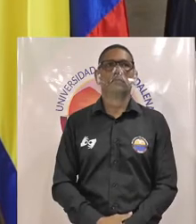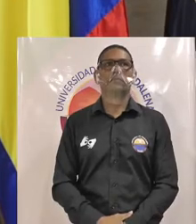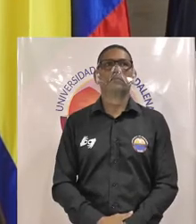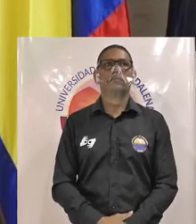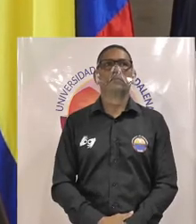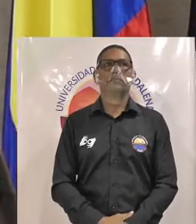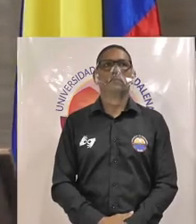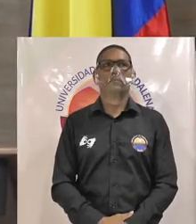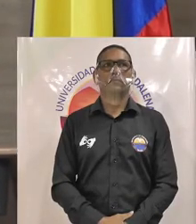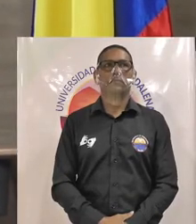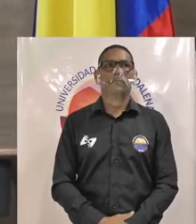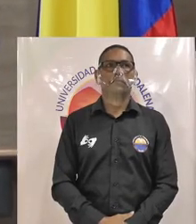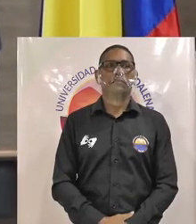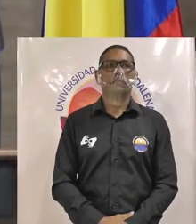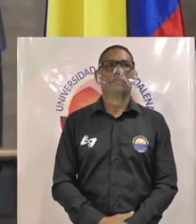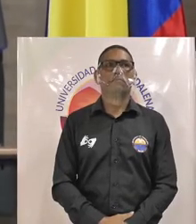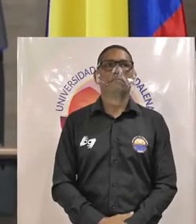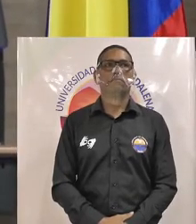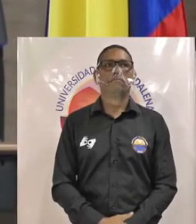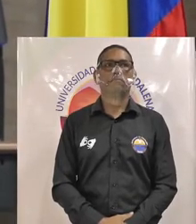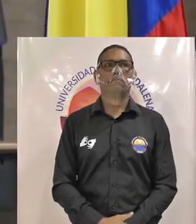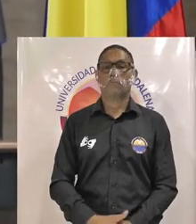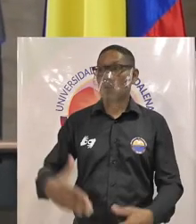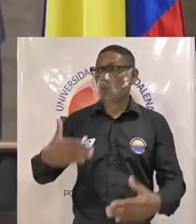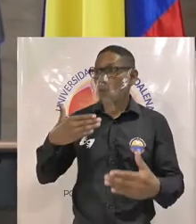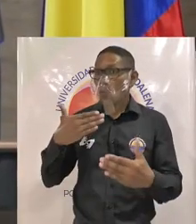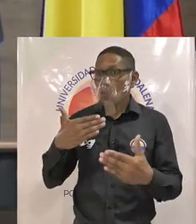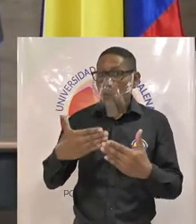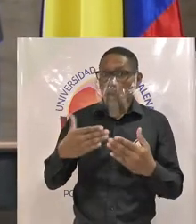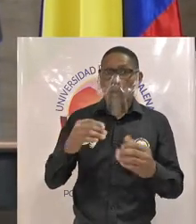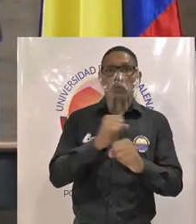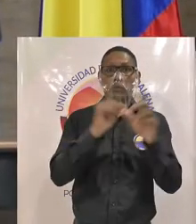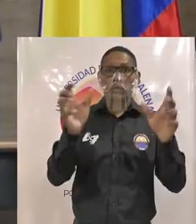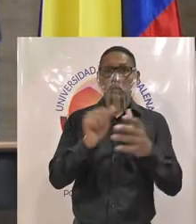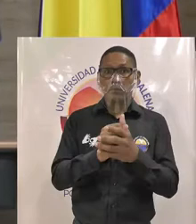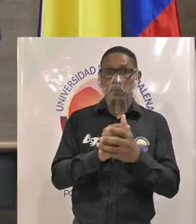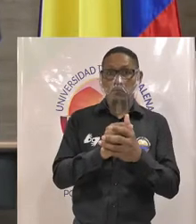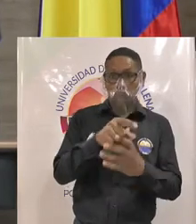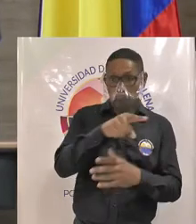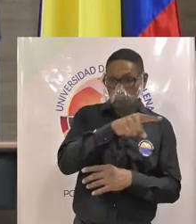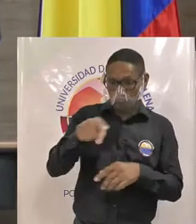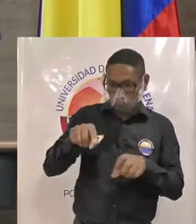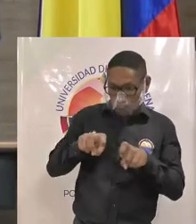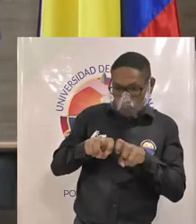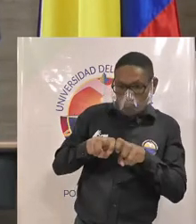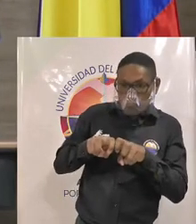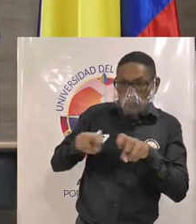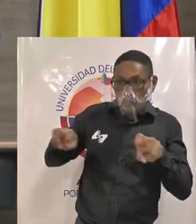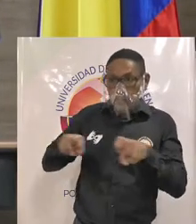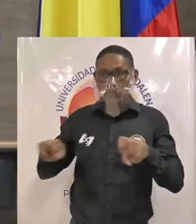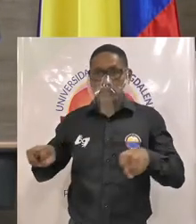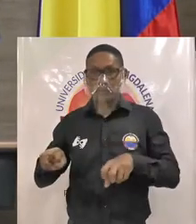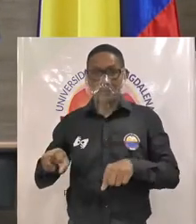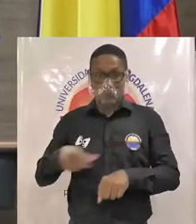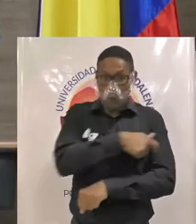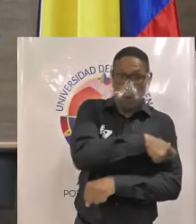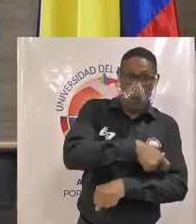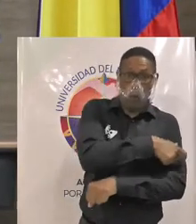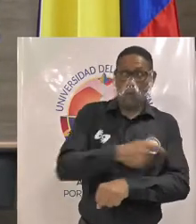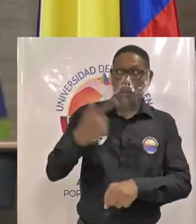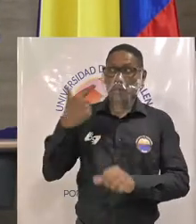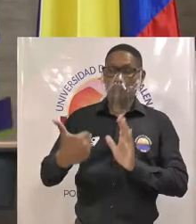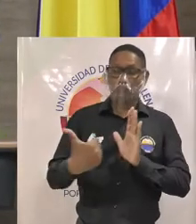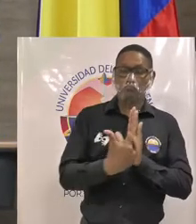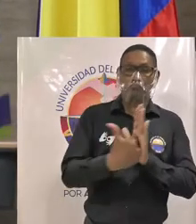buen día a los candidatos asistentes señores miembros del comité de garantías